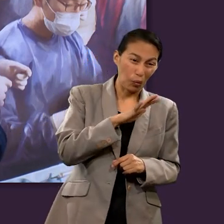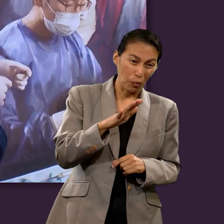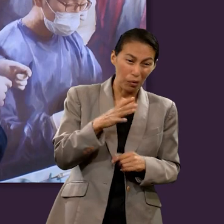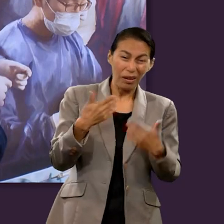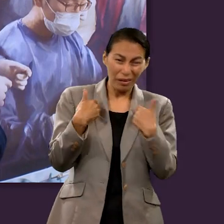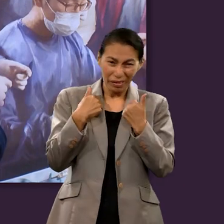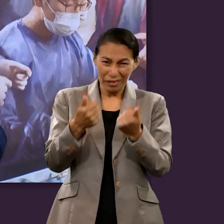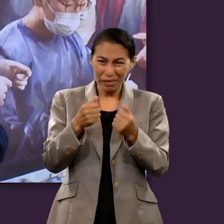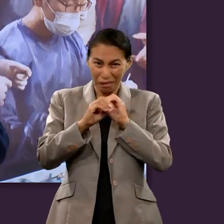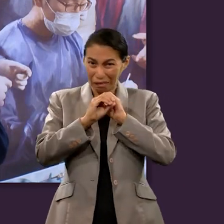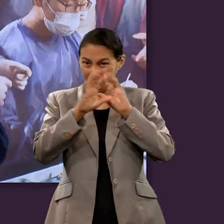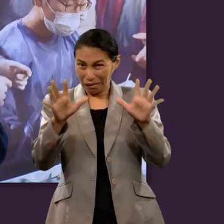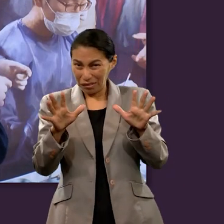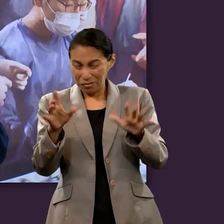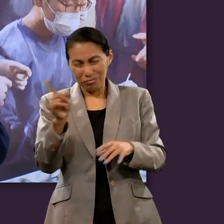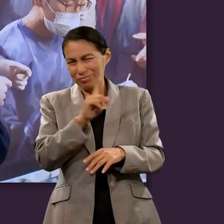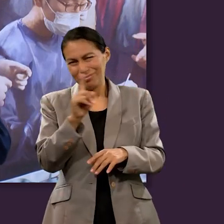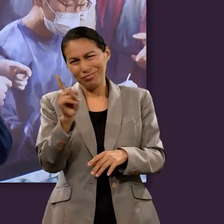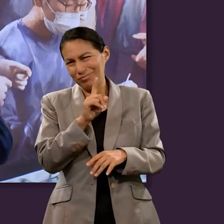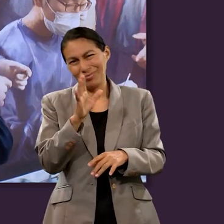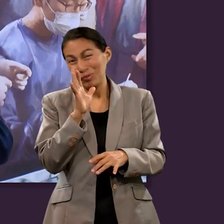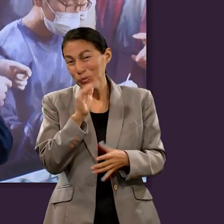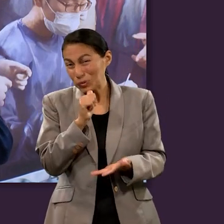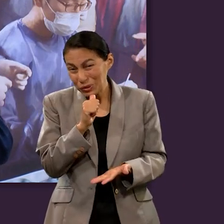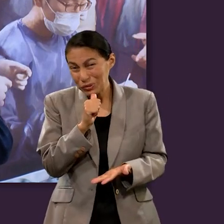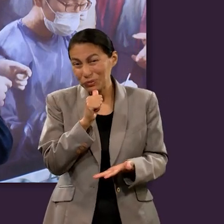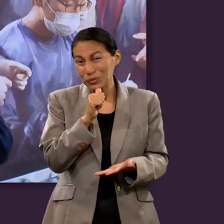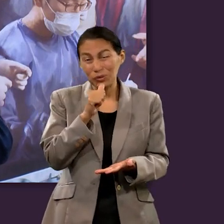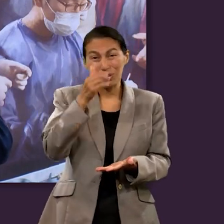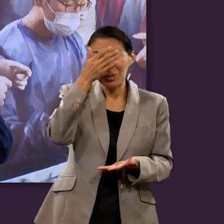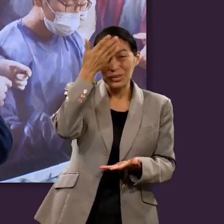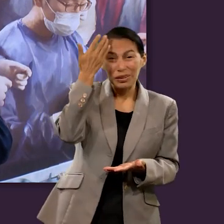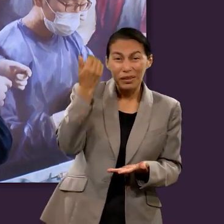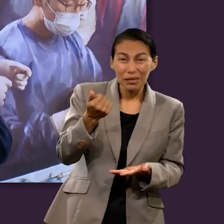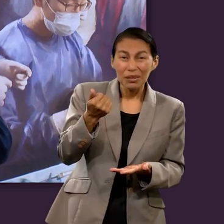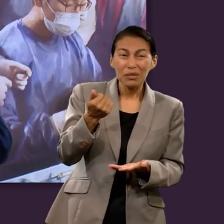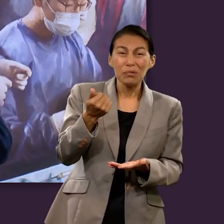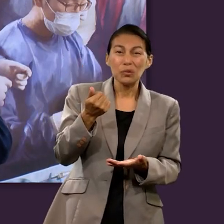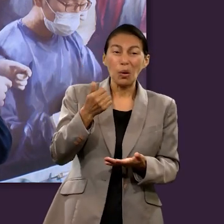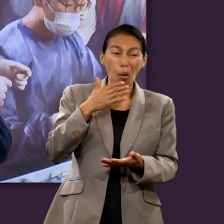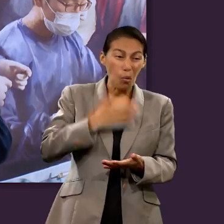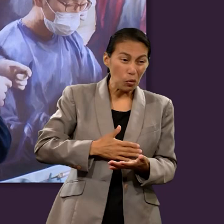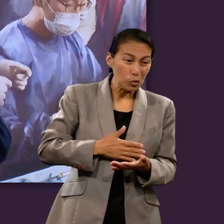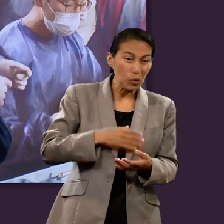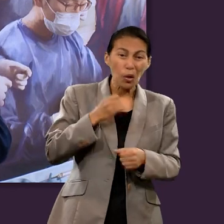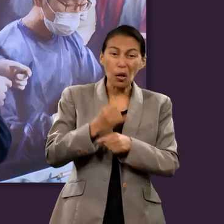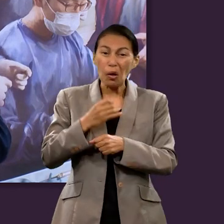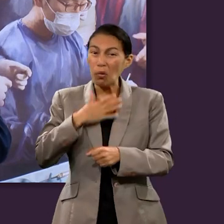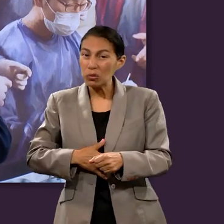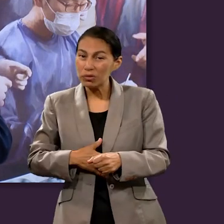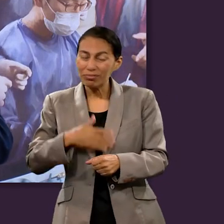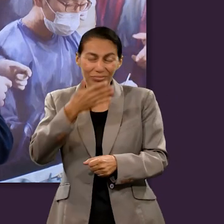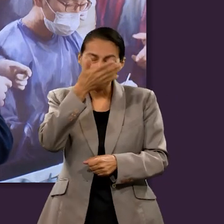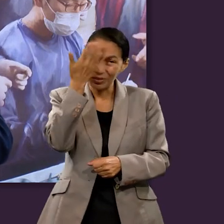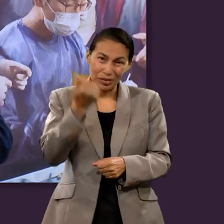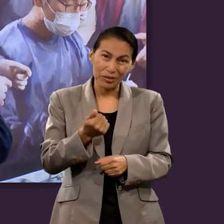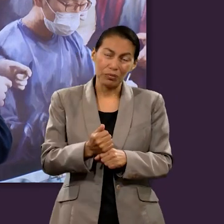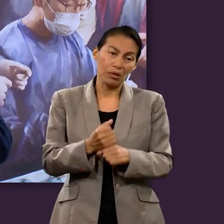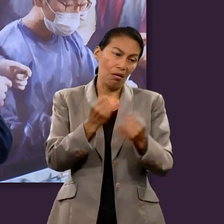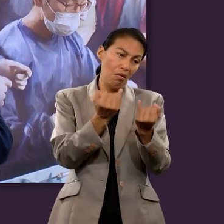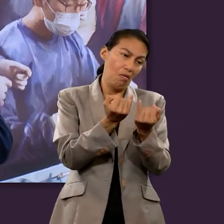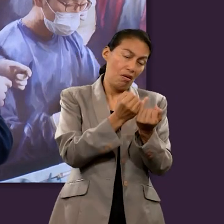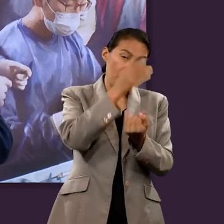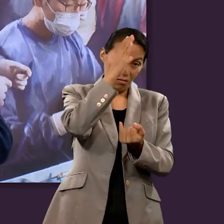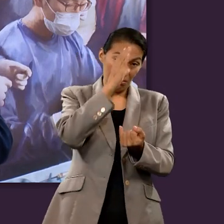la imagen completa no tenemos toda no podemos comprender todo y no podemos